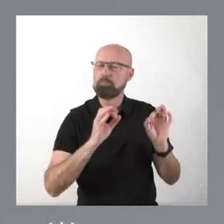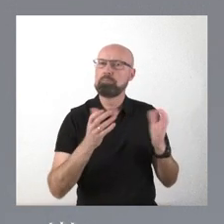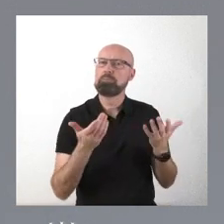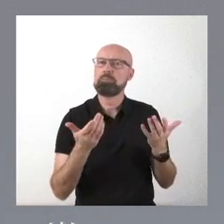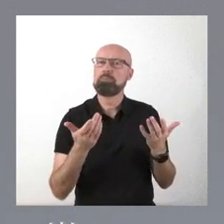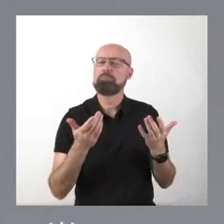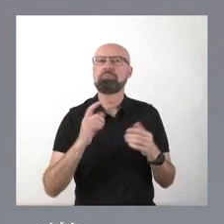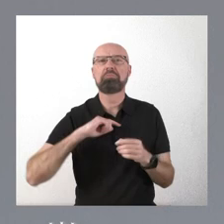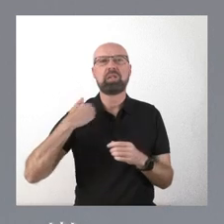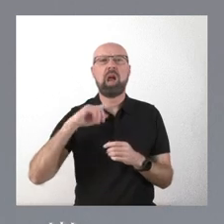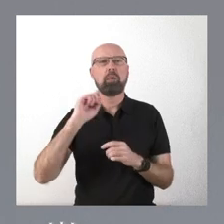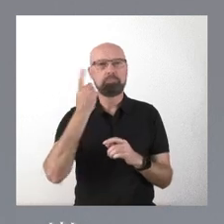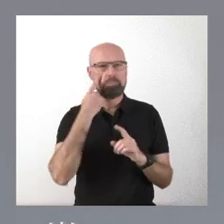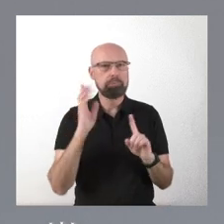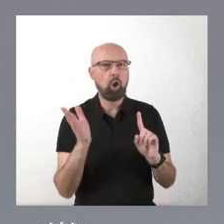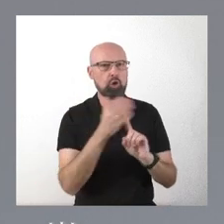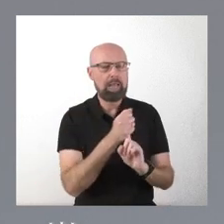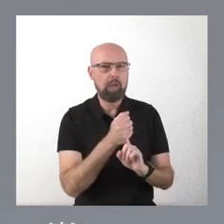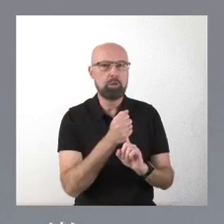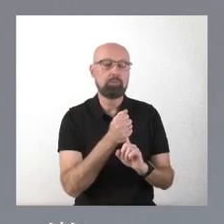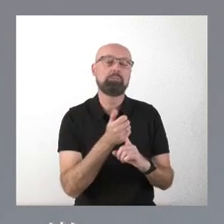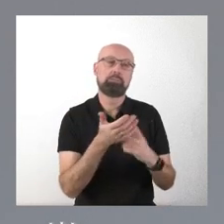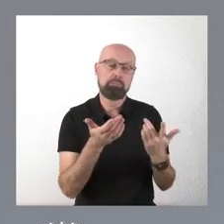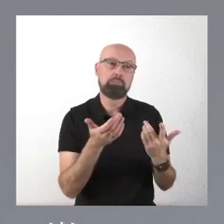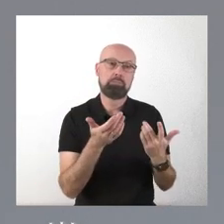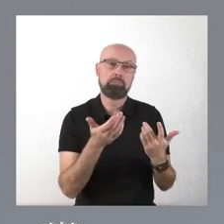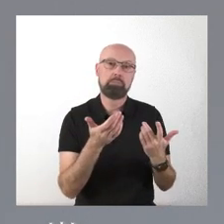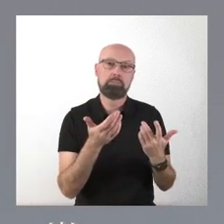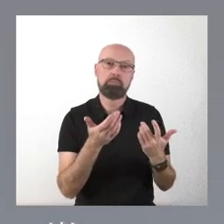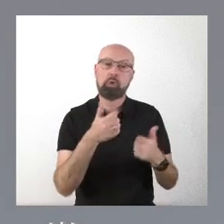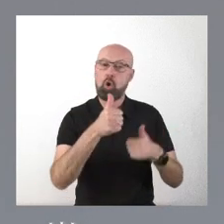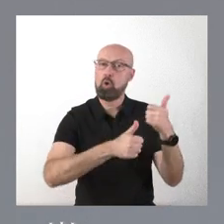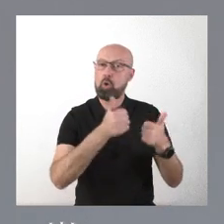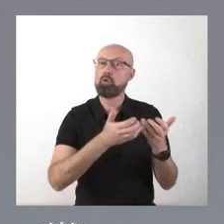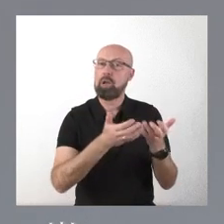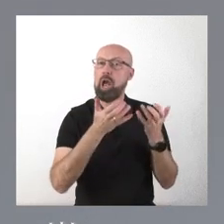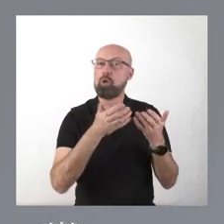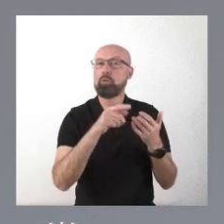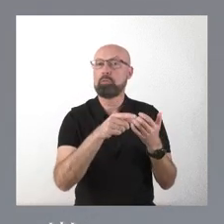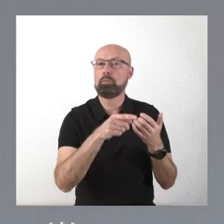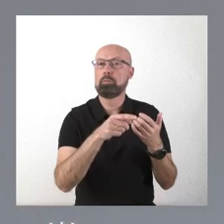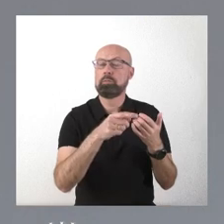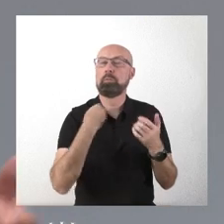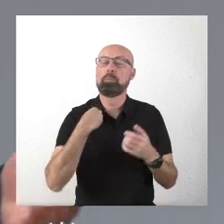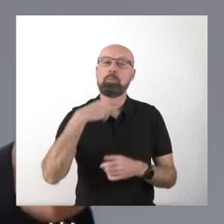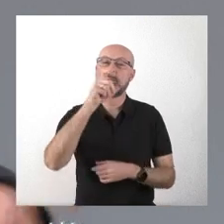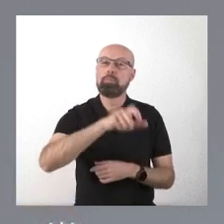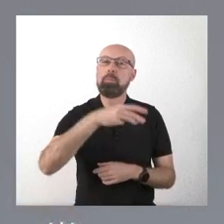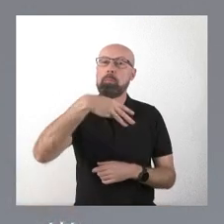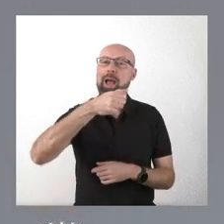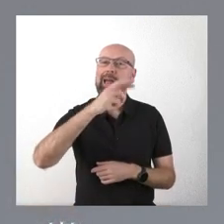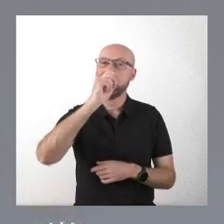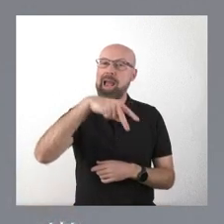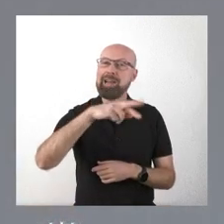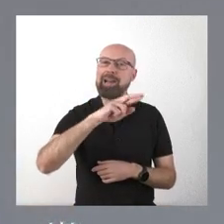encontramos y con todo merecimiento ganó ese concurso Marian Revuelta y los resultados